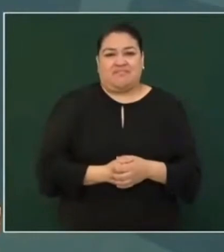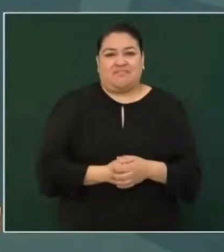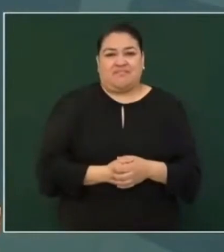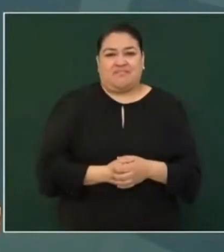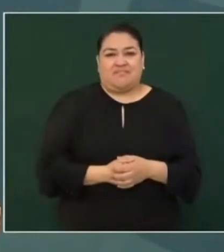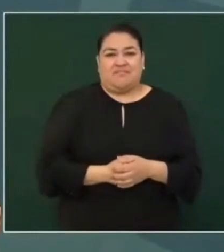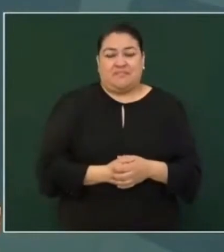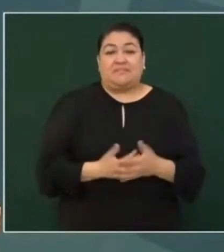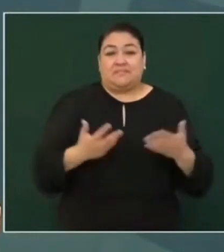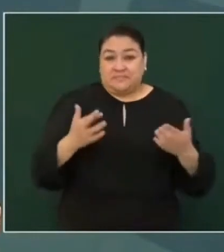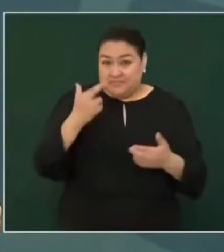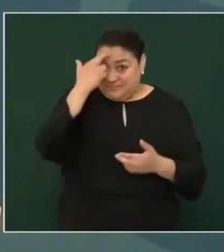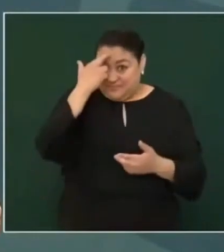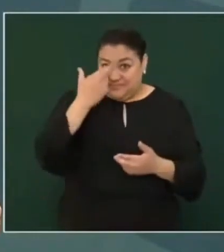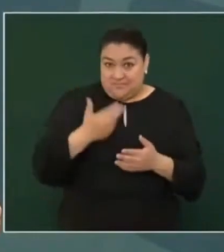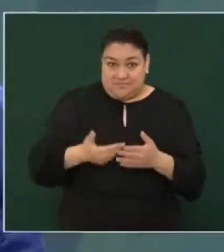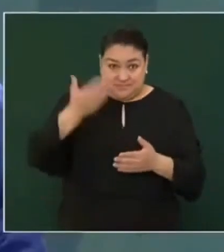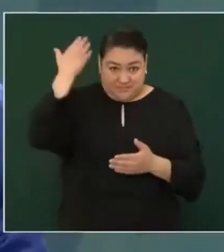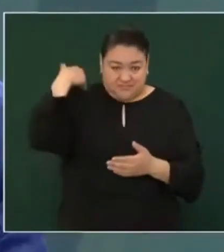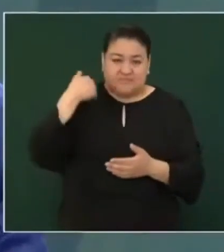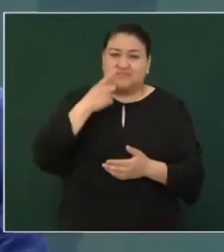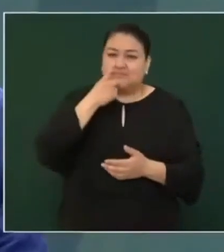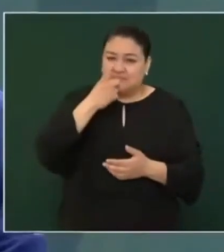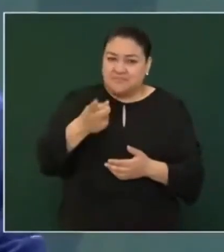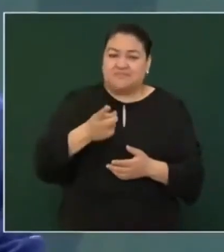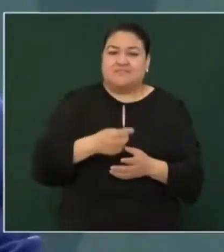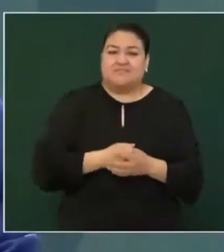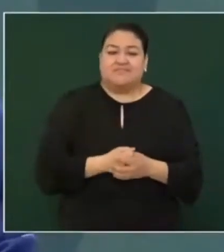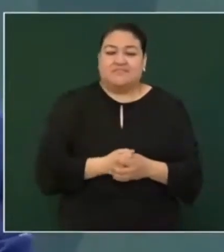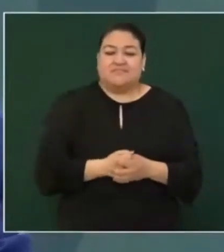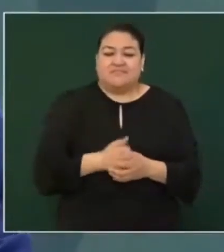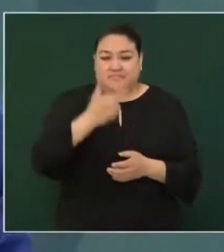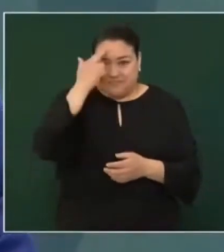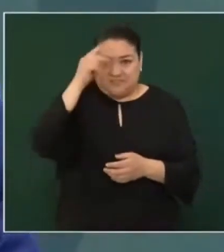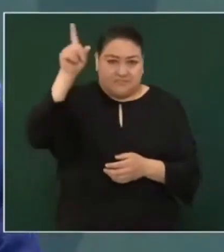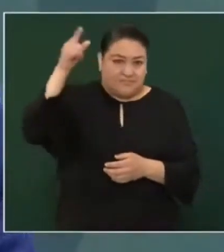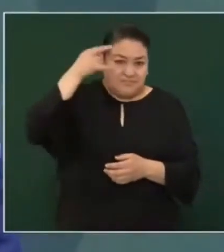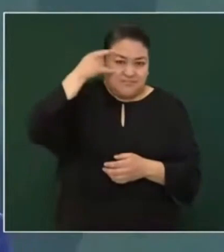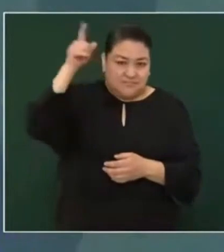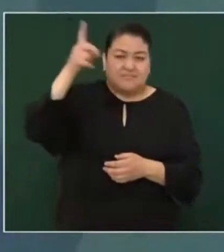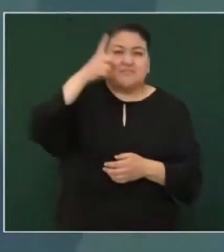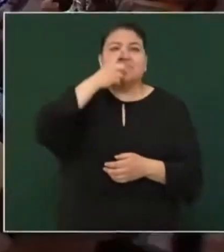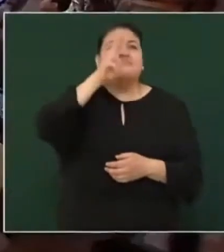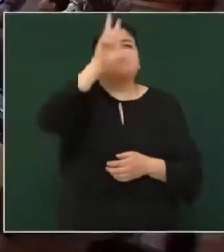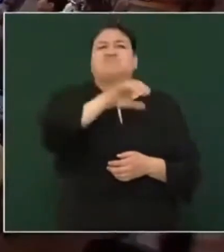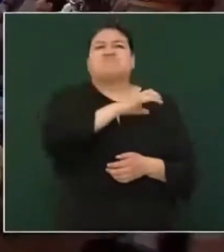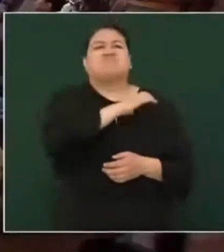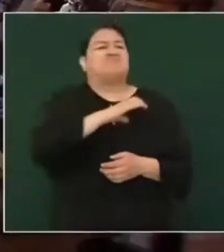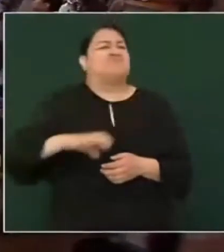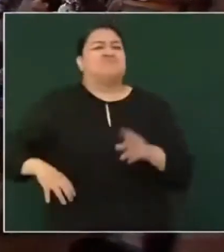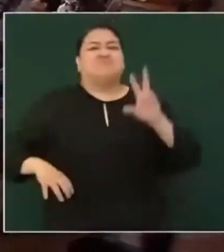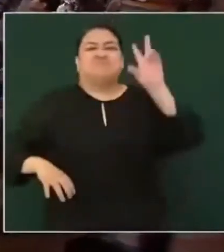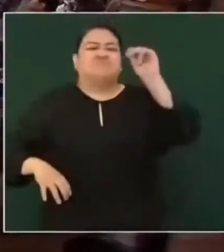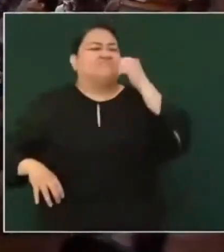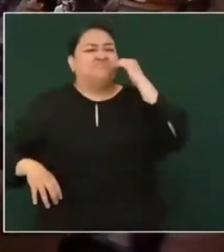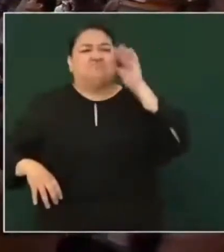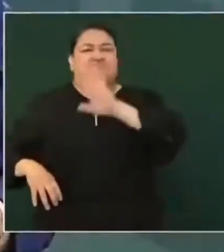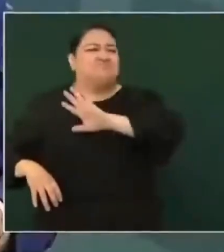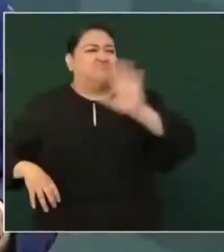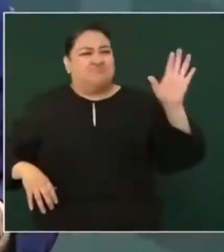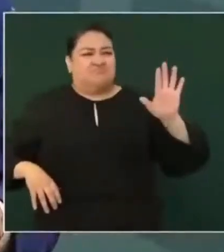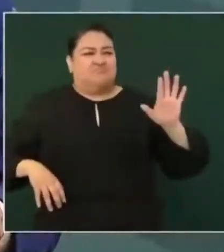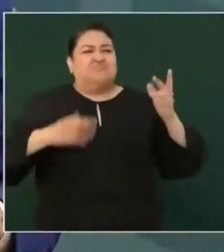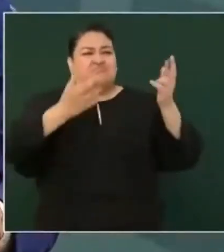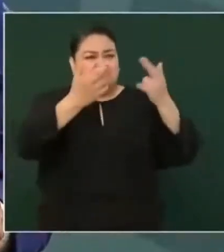decían allá este en Campeche no queremos candidato ni de